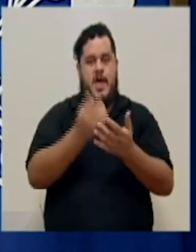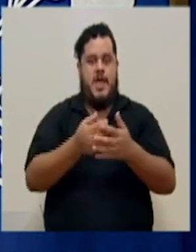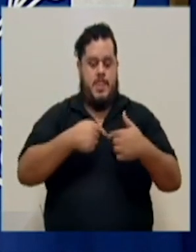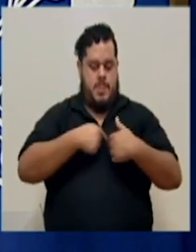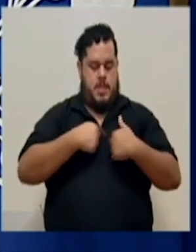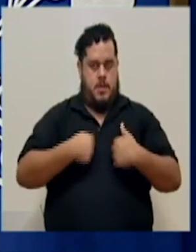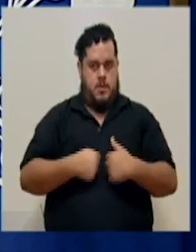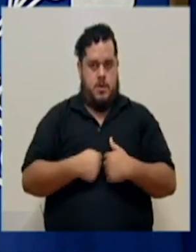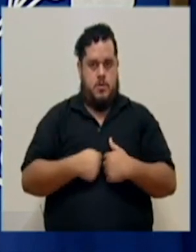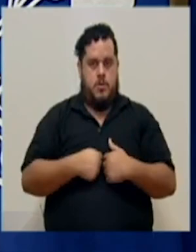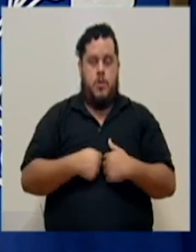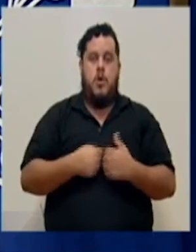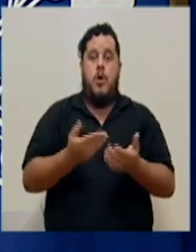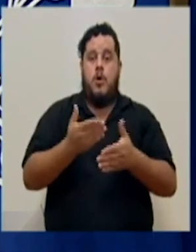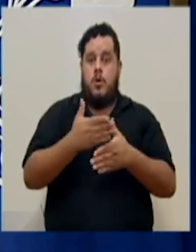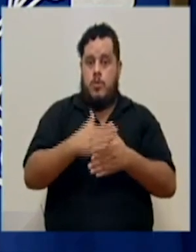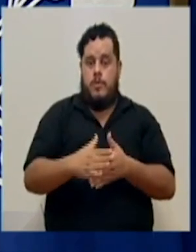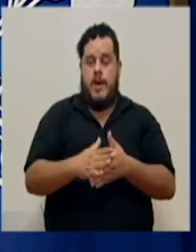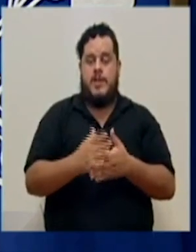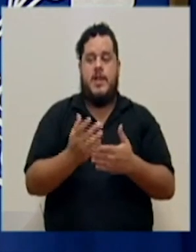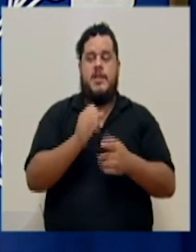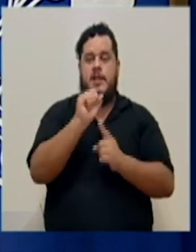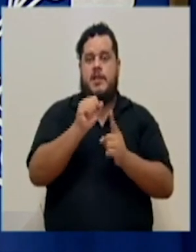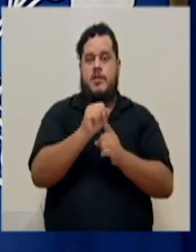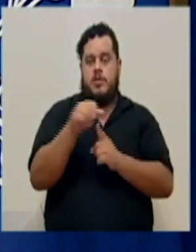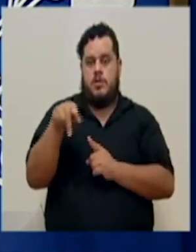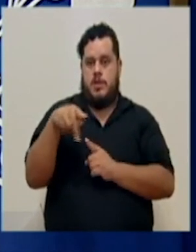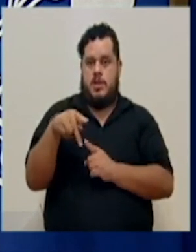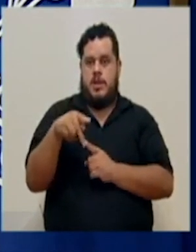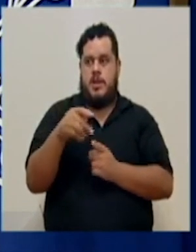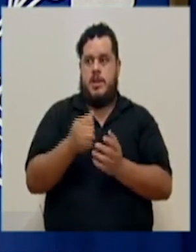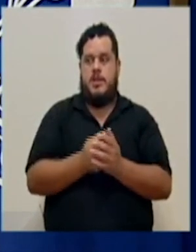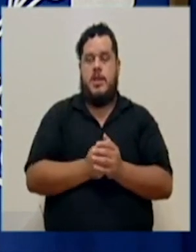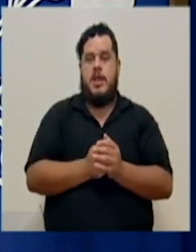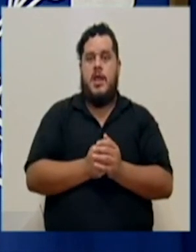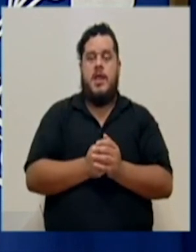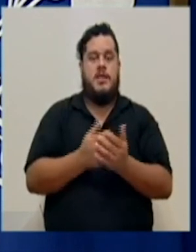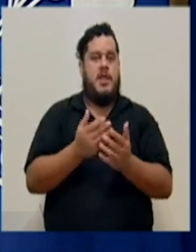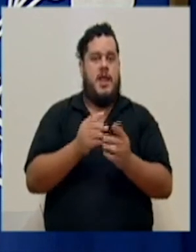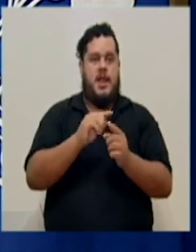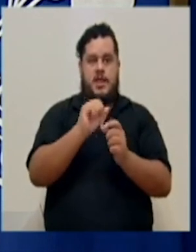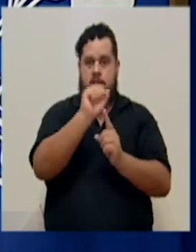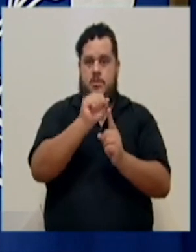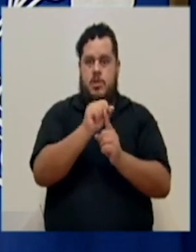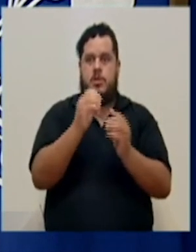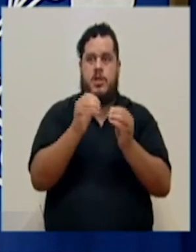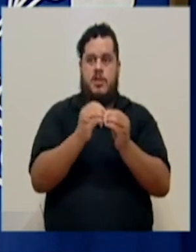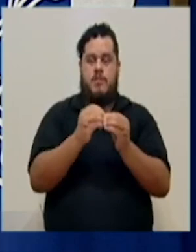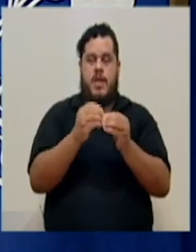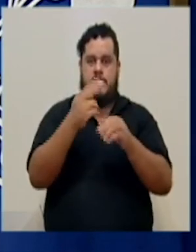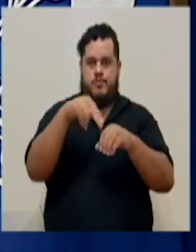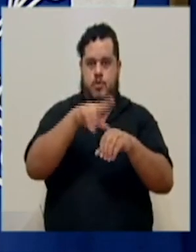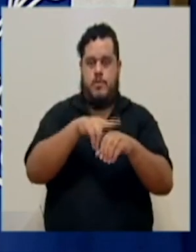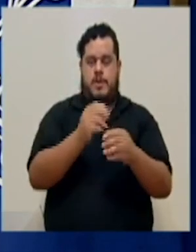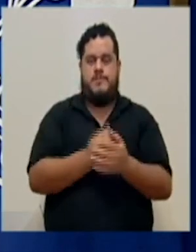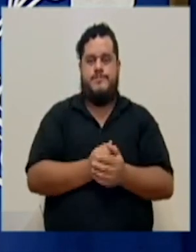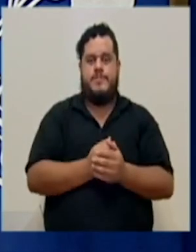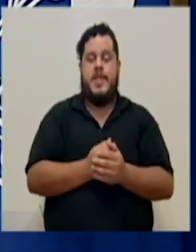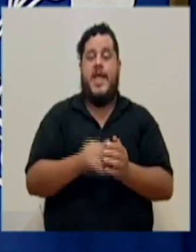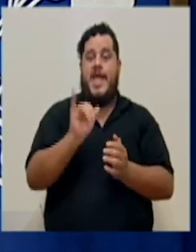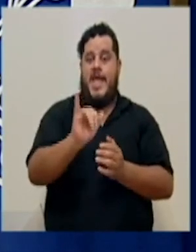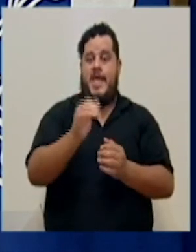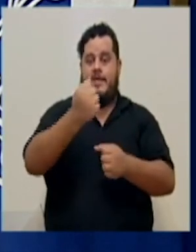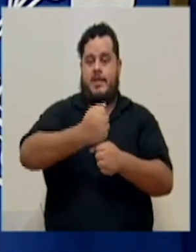corazón como parte de los factores de riesgo de las comorbilidades más frecuentes. Este